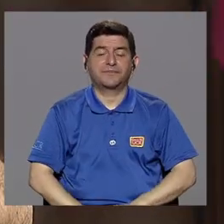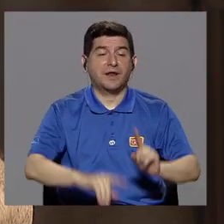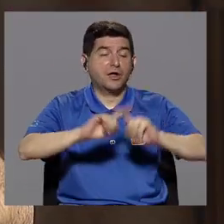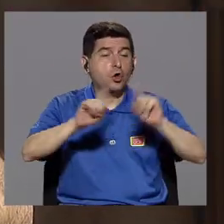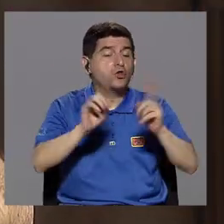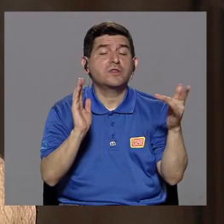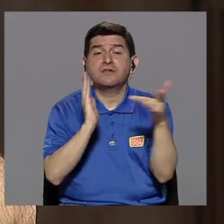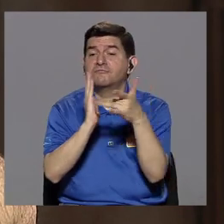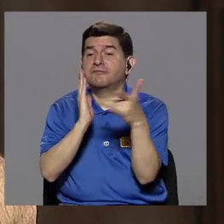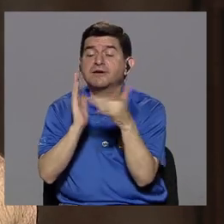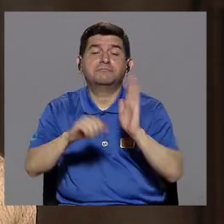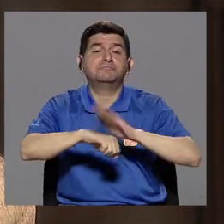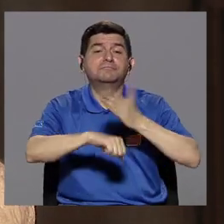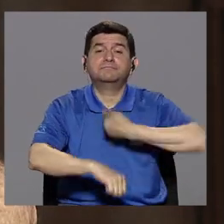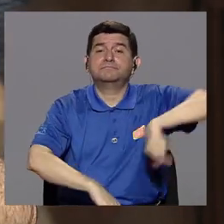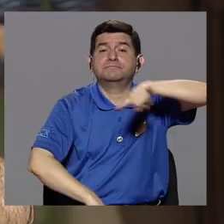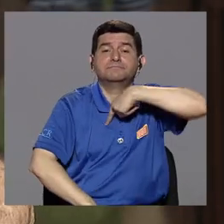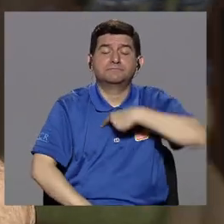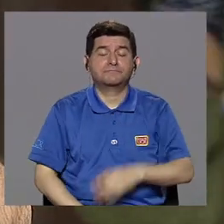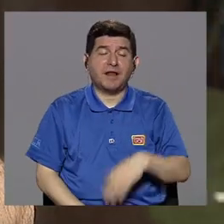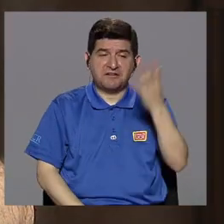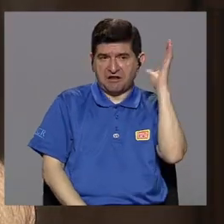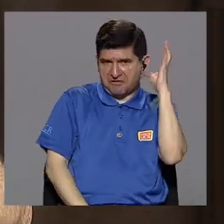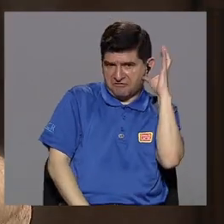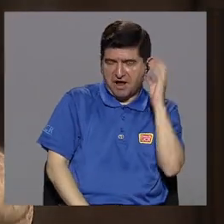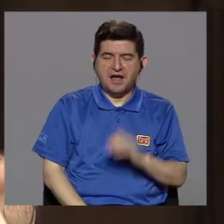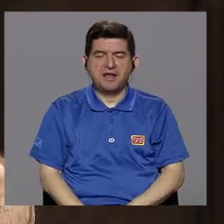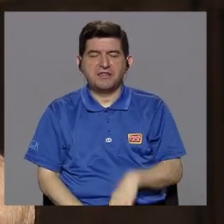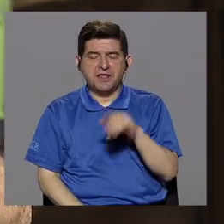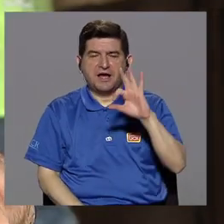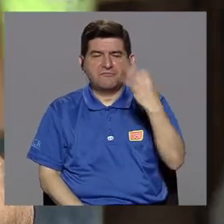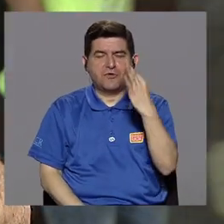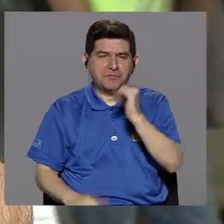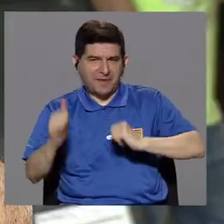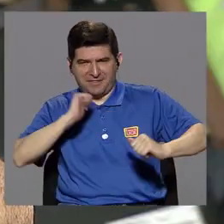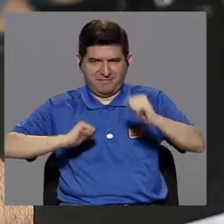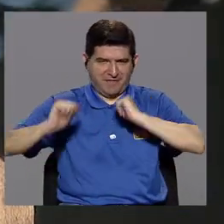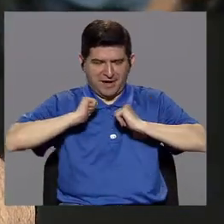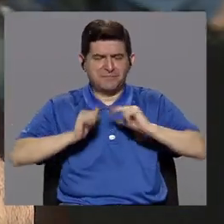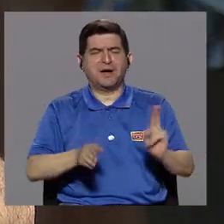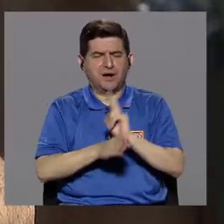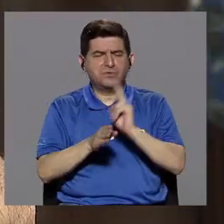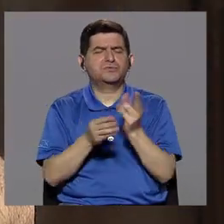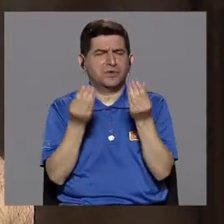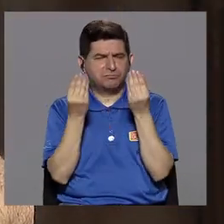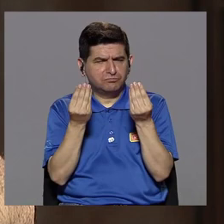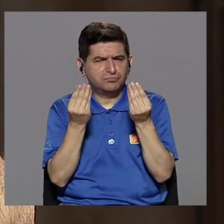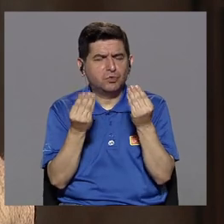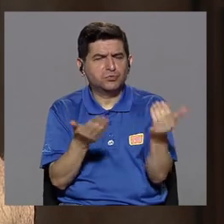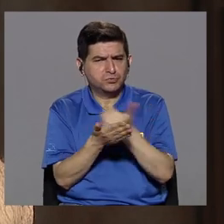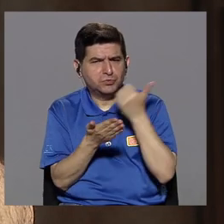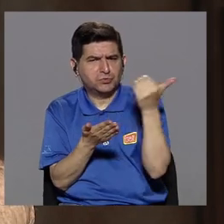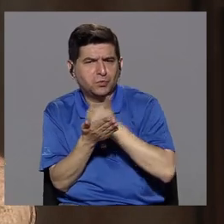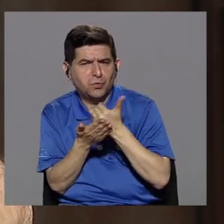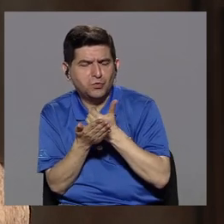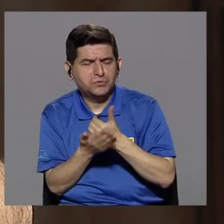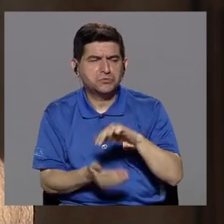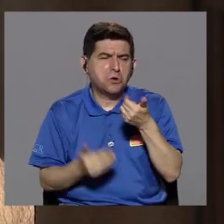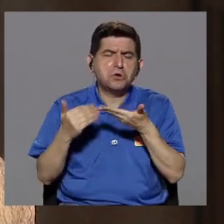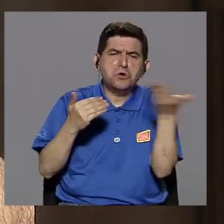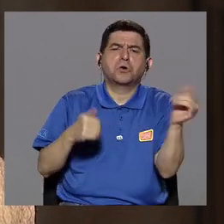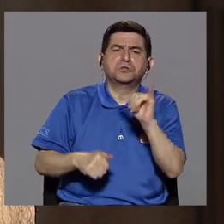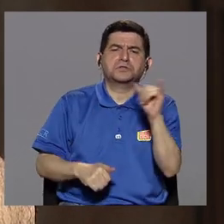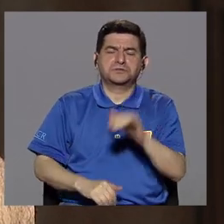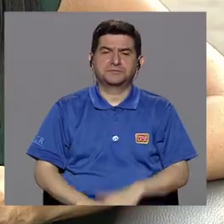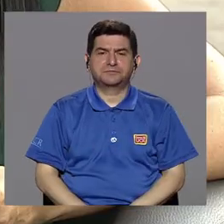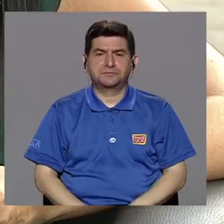distintas técnicas que nos permiten, por ejemplo, el medio radiofónico, el dramatizado, que es un recurso que costamos mucho, entre otras cosas.